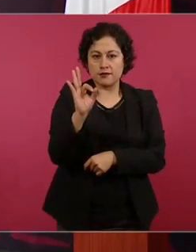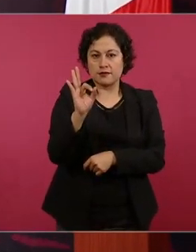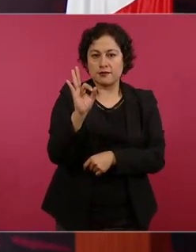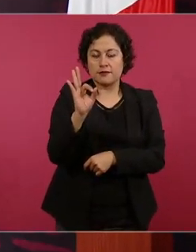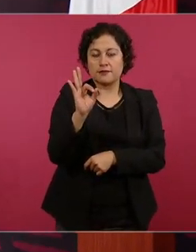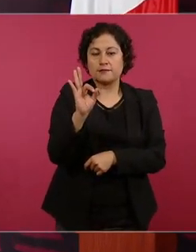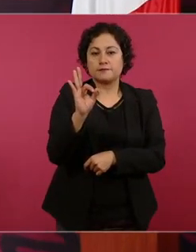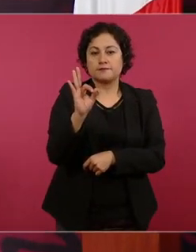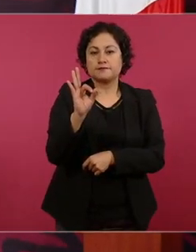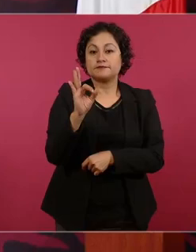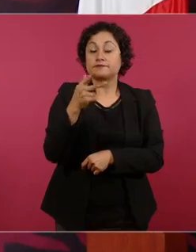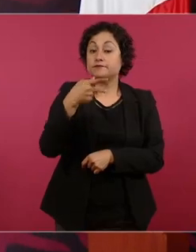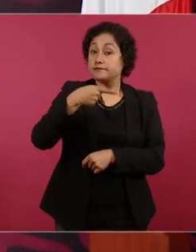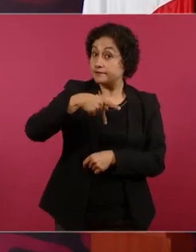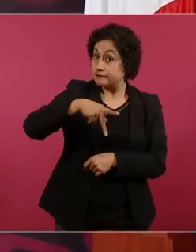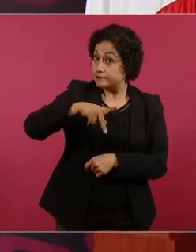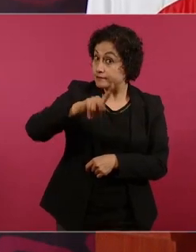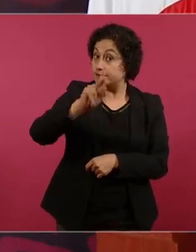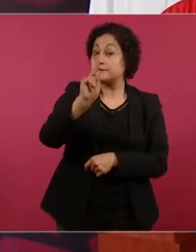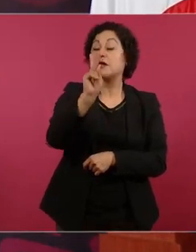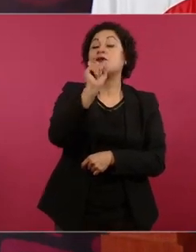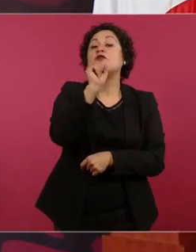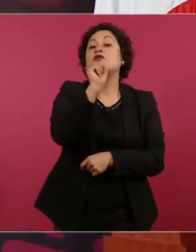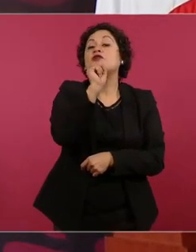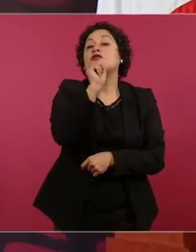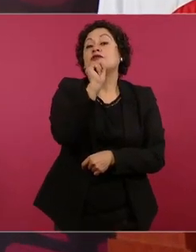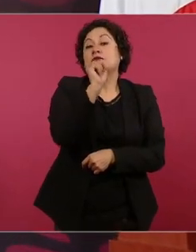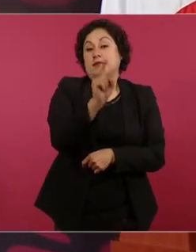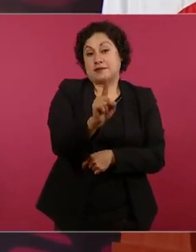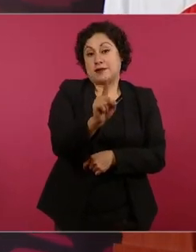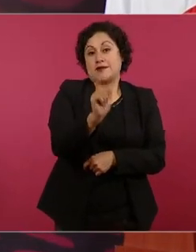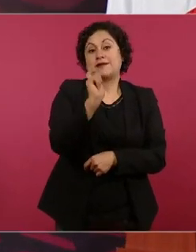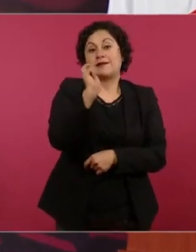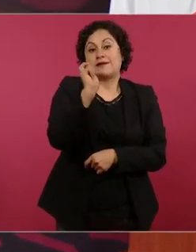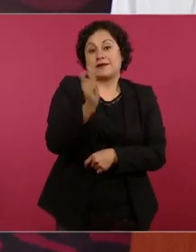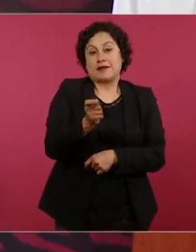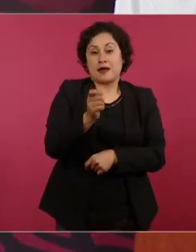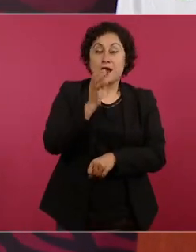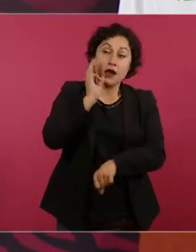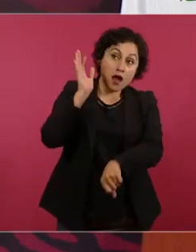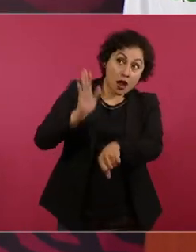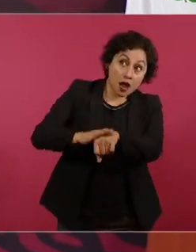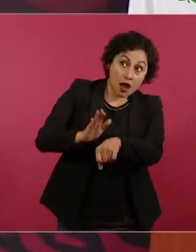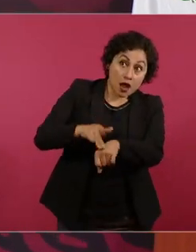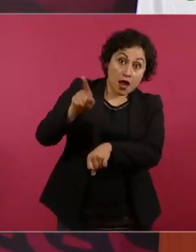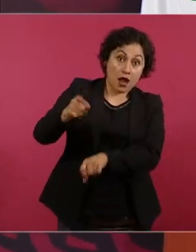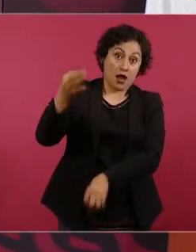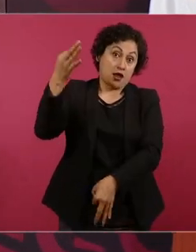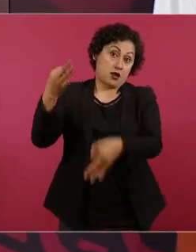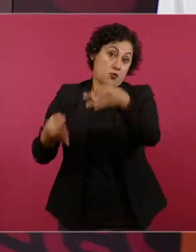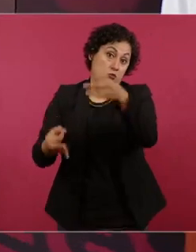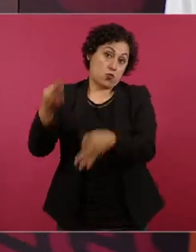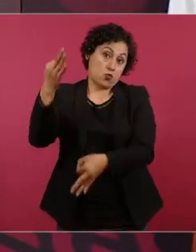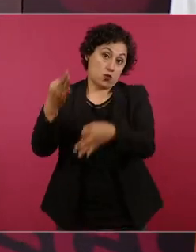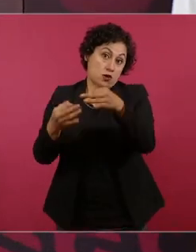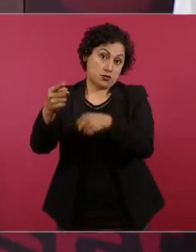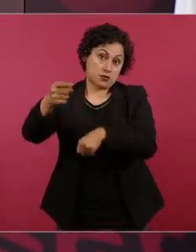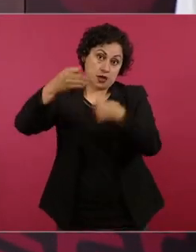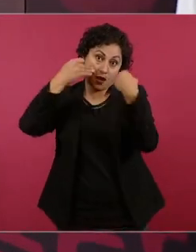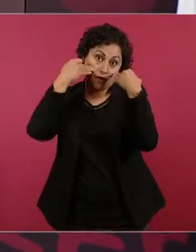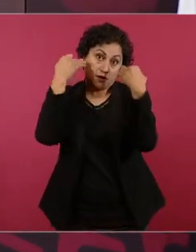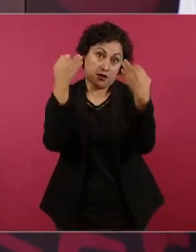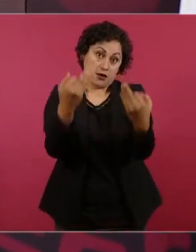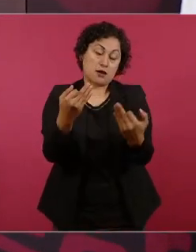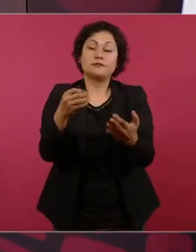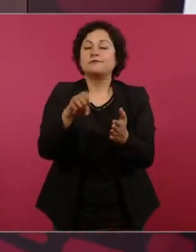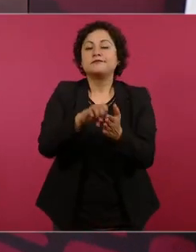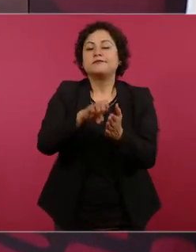bajo la consideración del Poder Judicial o sea si Azteca o